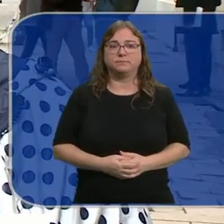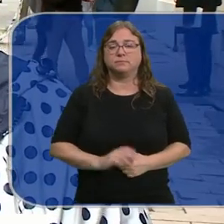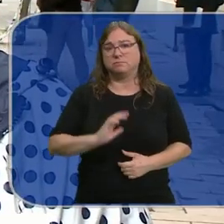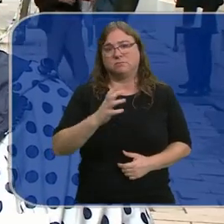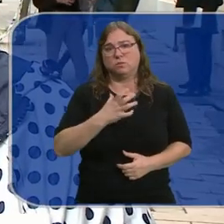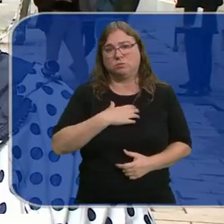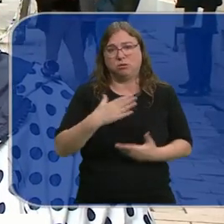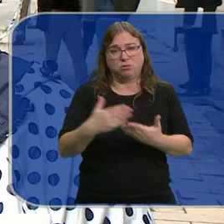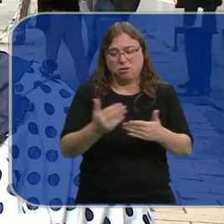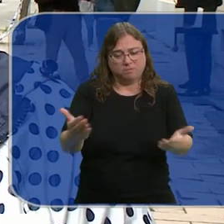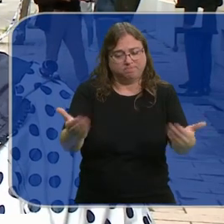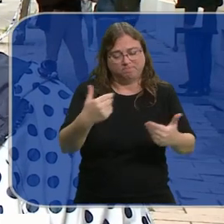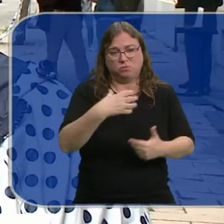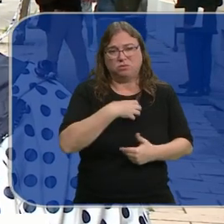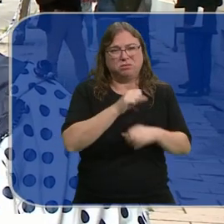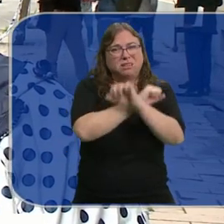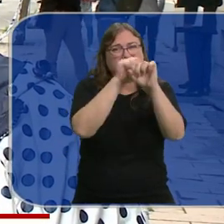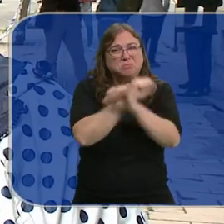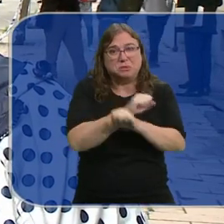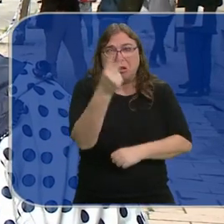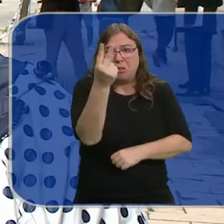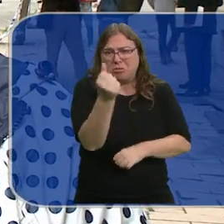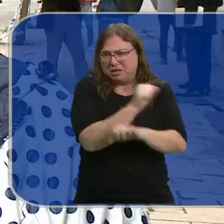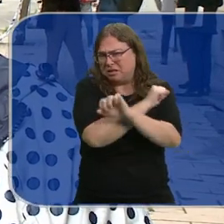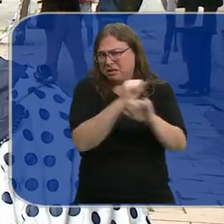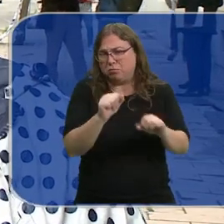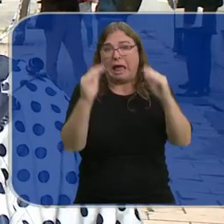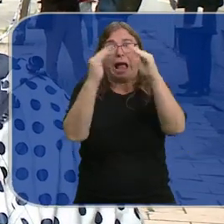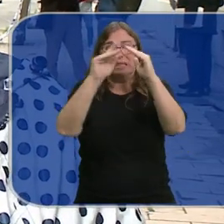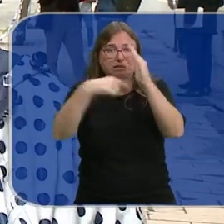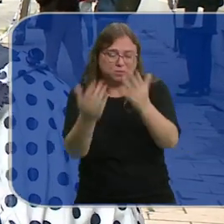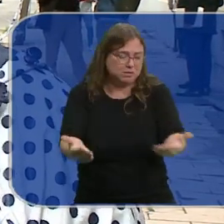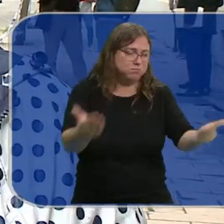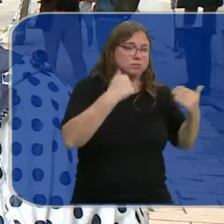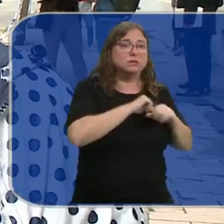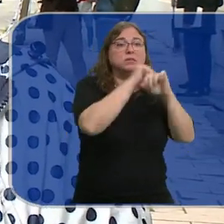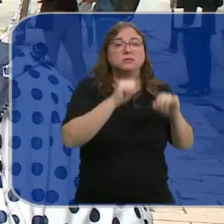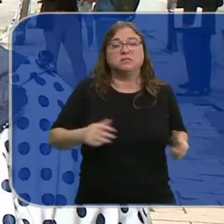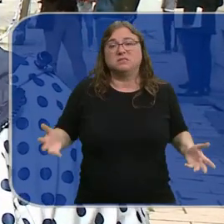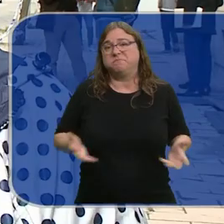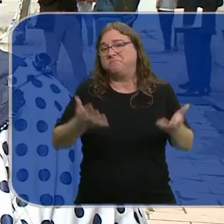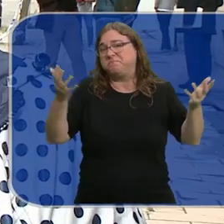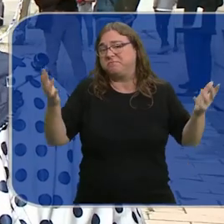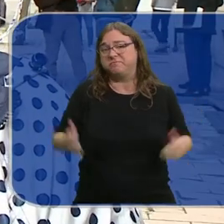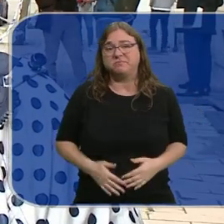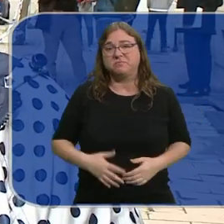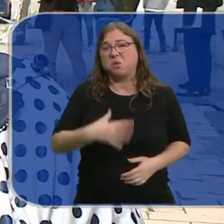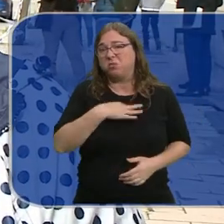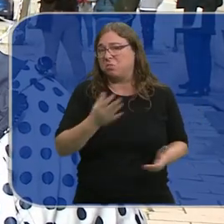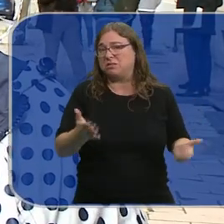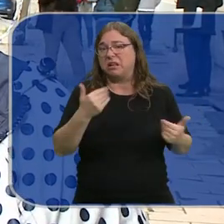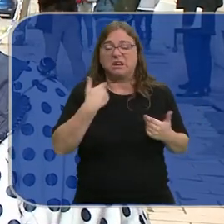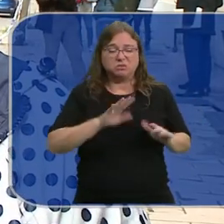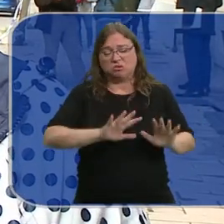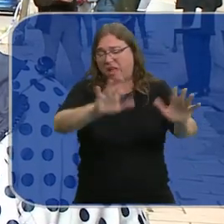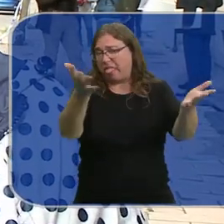No se puede sacar todo. Es imposible en dos días es imposible sacar una casa entera. Entonces con lo cual lo que hemos podido lo hemos